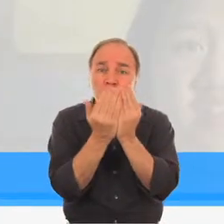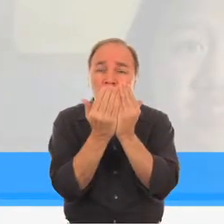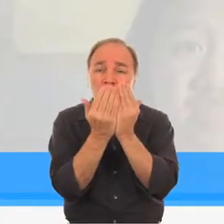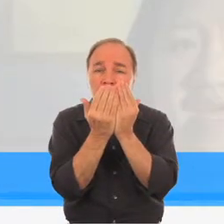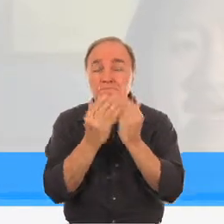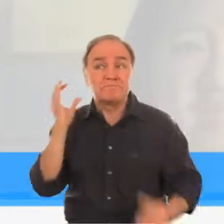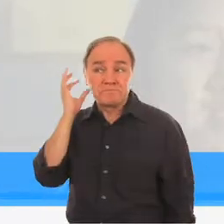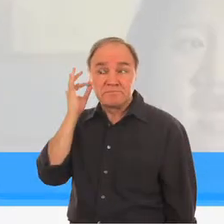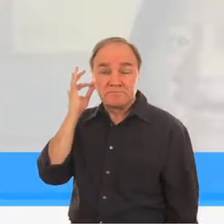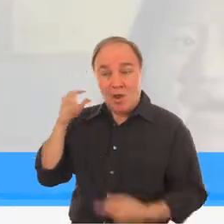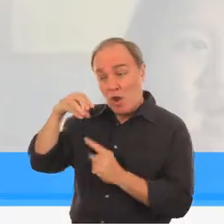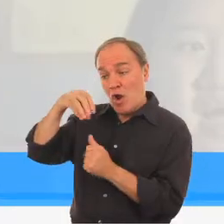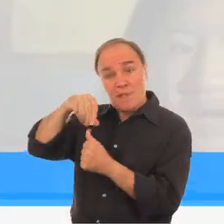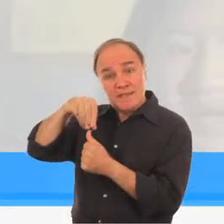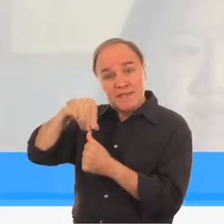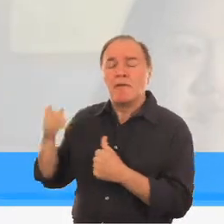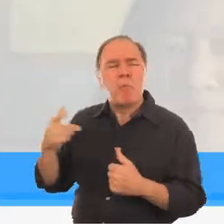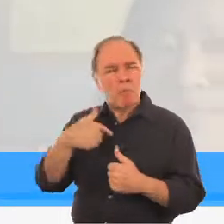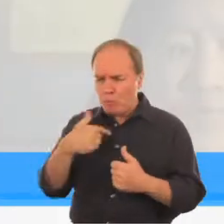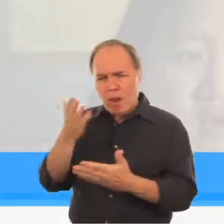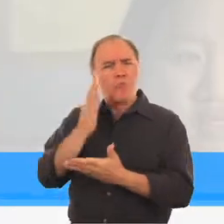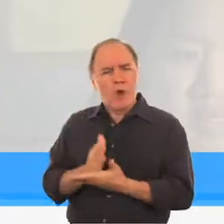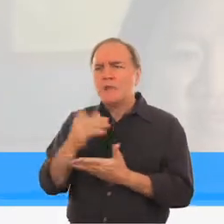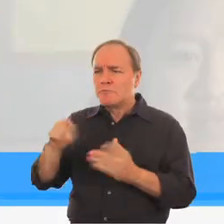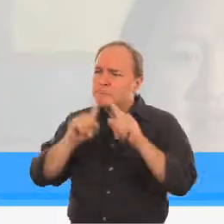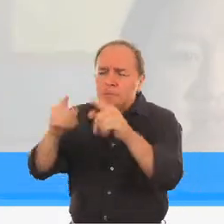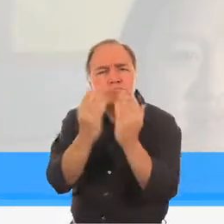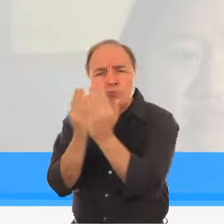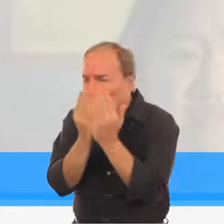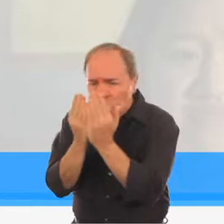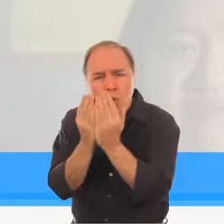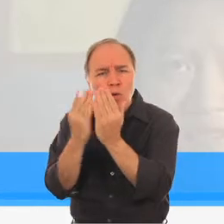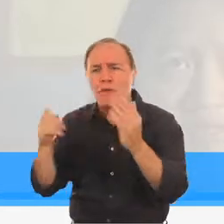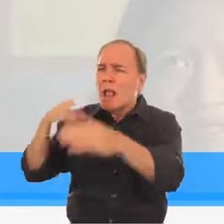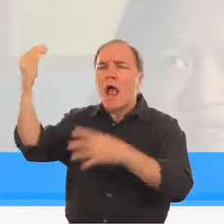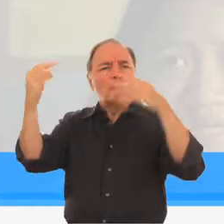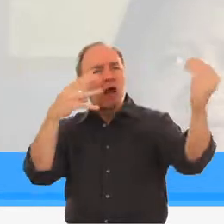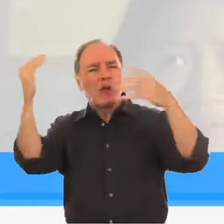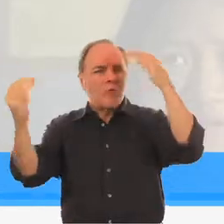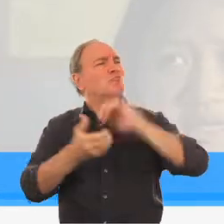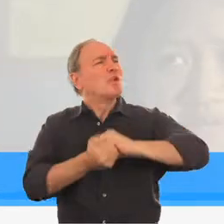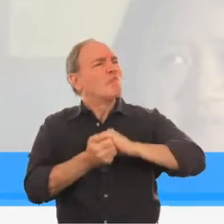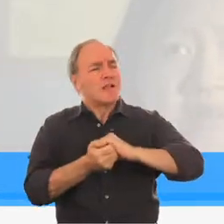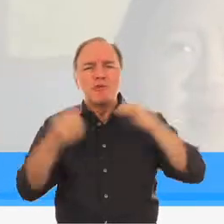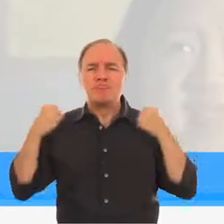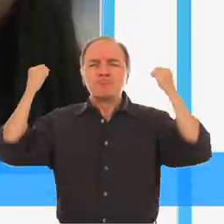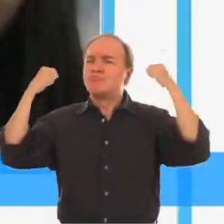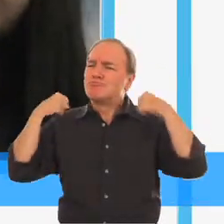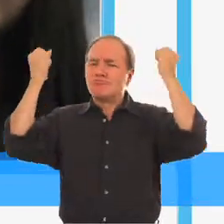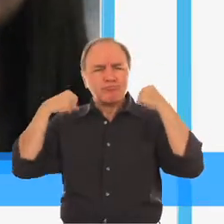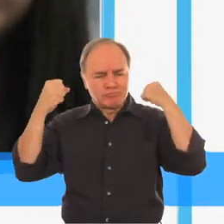Tengo derecho a ir a la escuela, a ser tratado bien, a estudiar música, a hacer ejercicio físico y a salir con mis amigos.